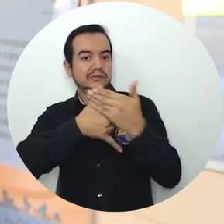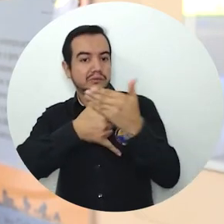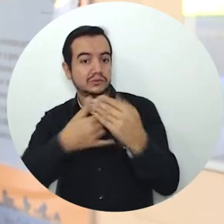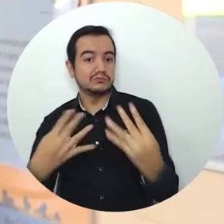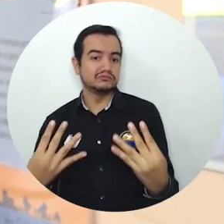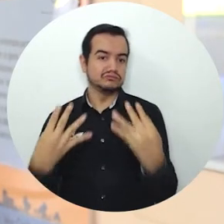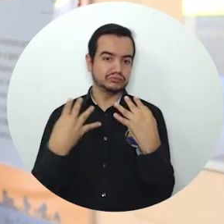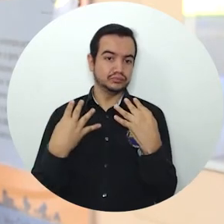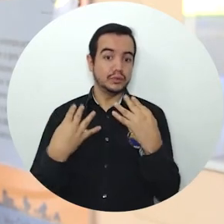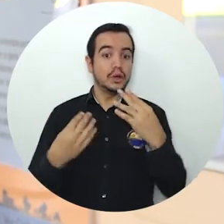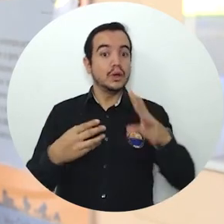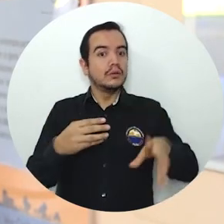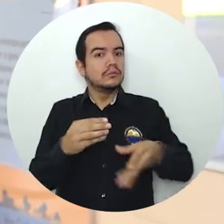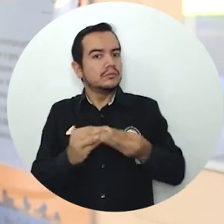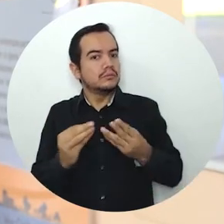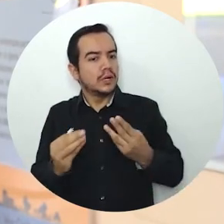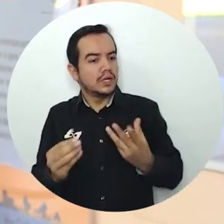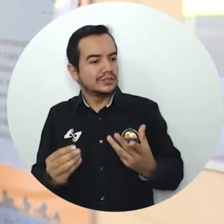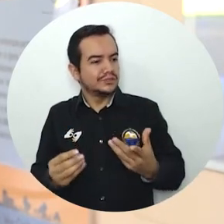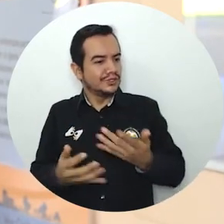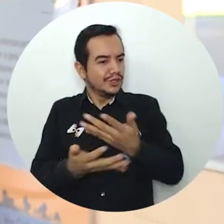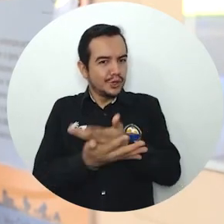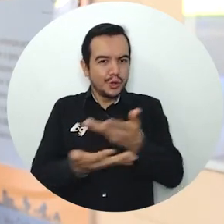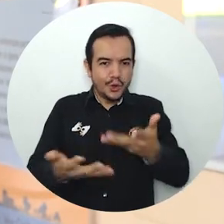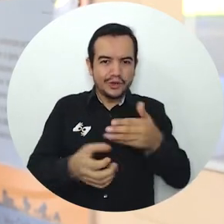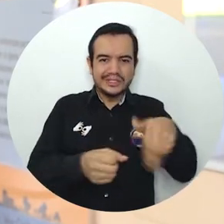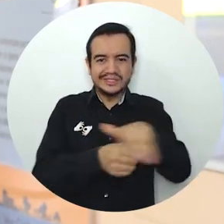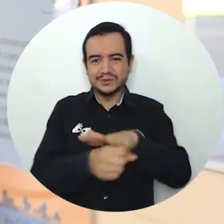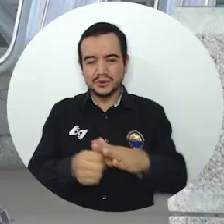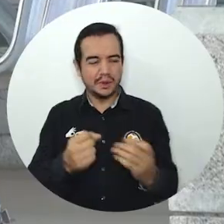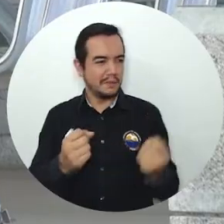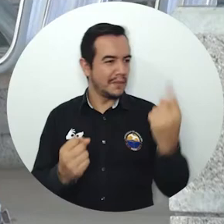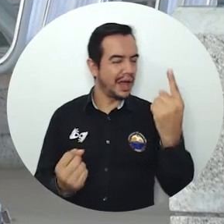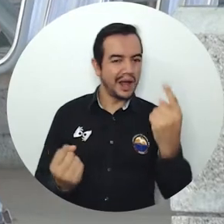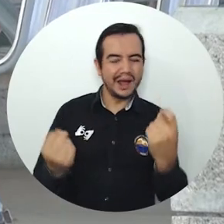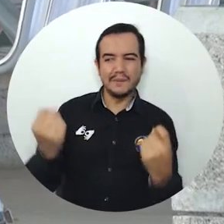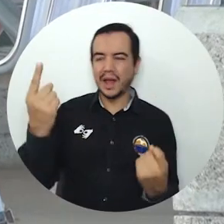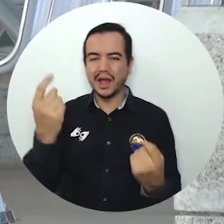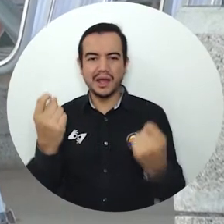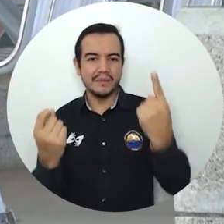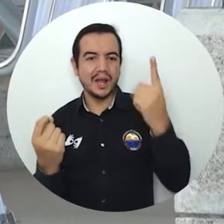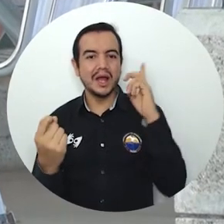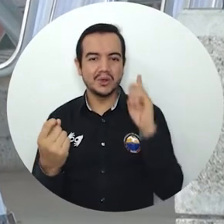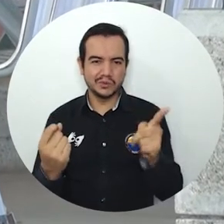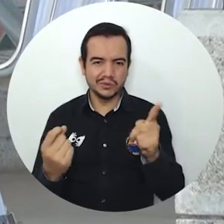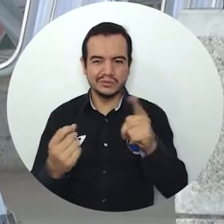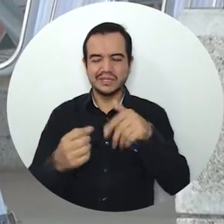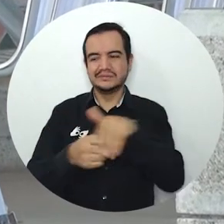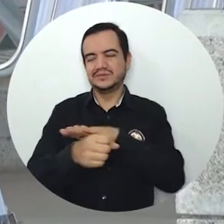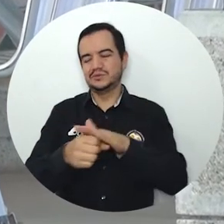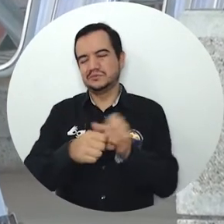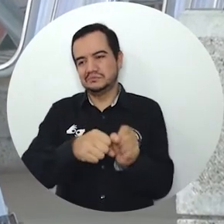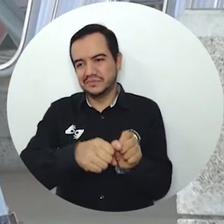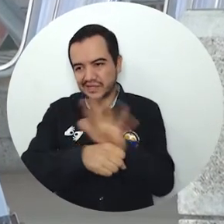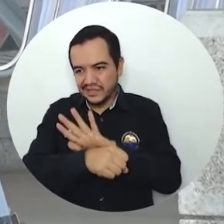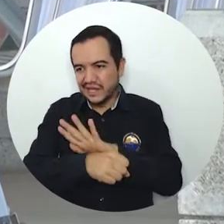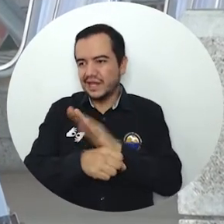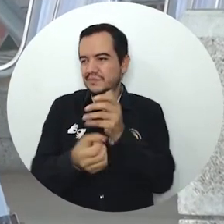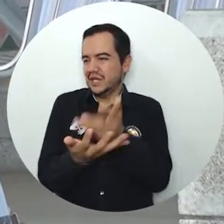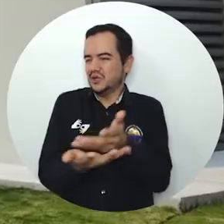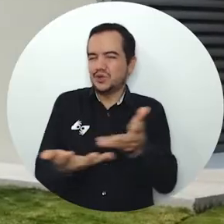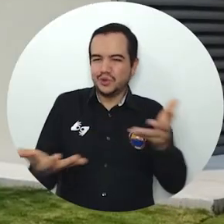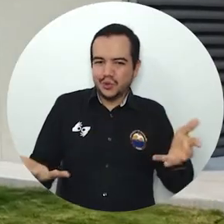logrado conciliar todas las circunstancias adversas que hubo alrededor de la